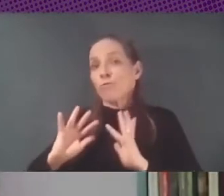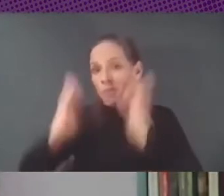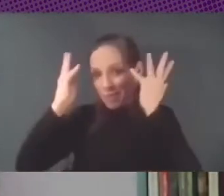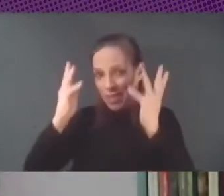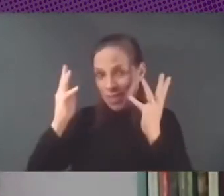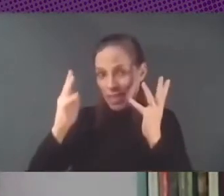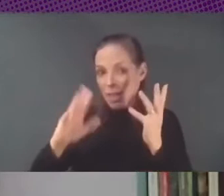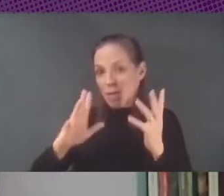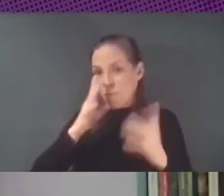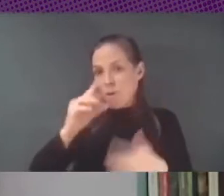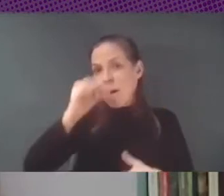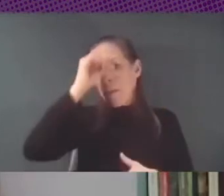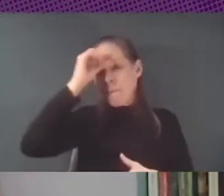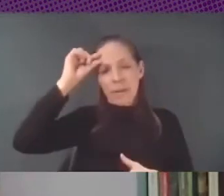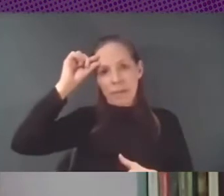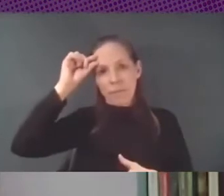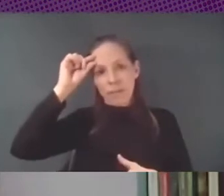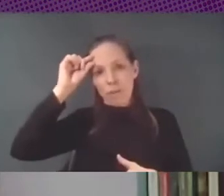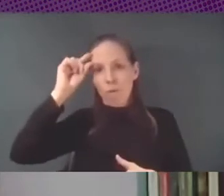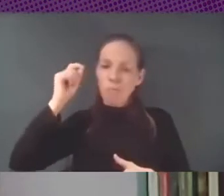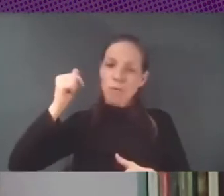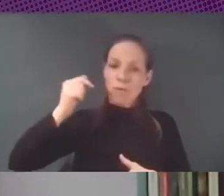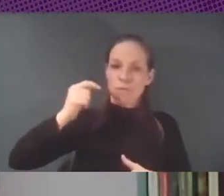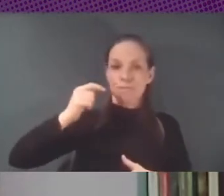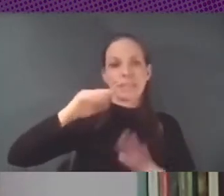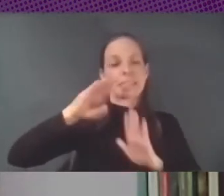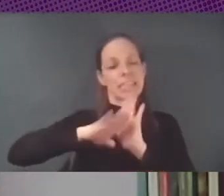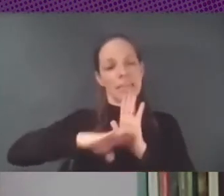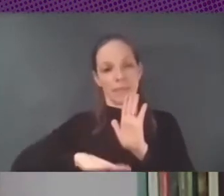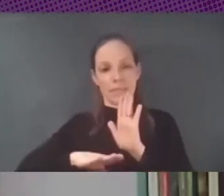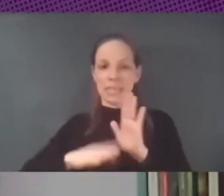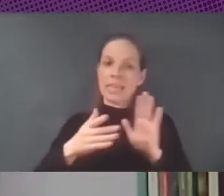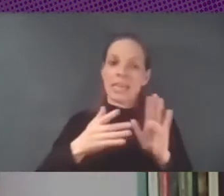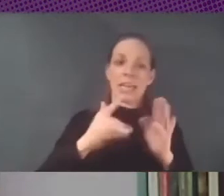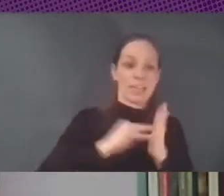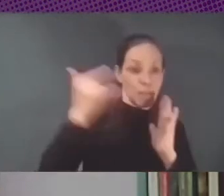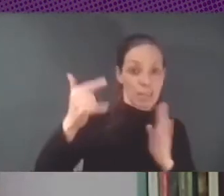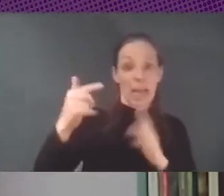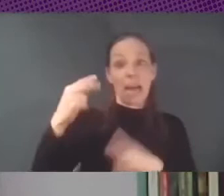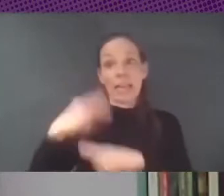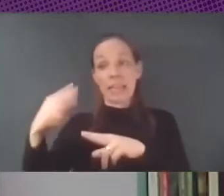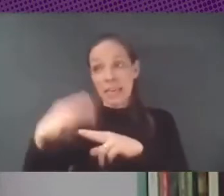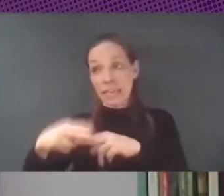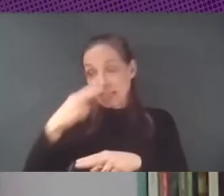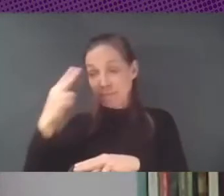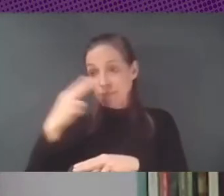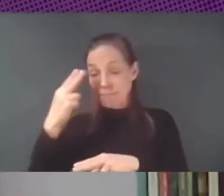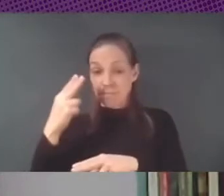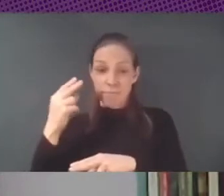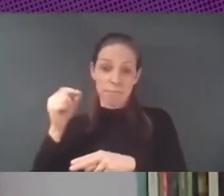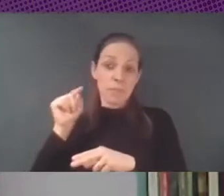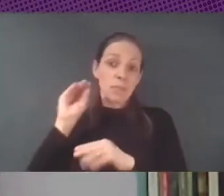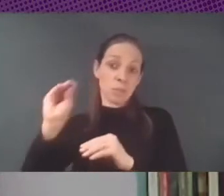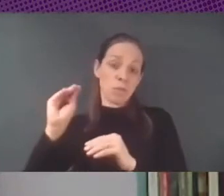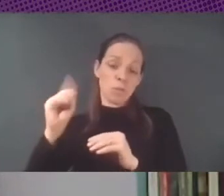determinista separar la tecnología de los intereses políticos económicos que las sostienen y